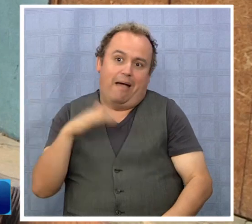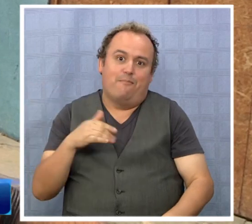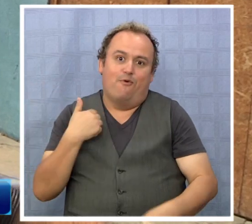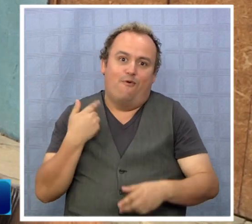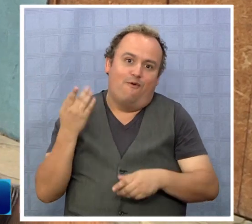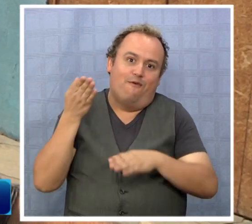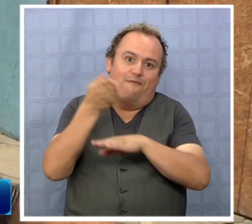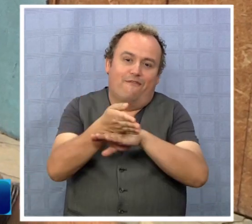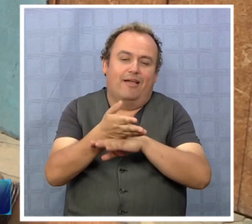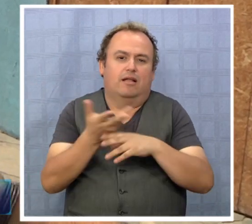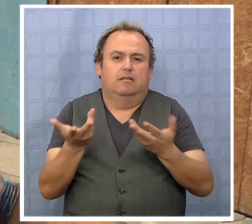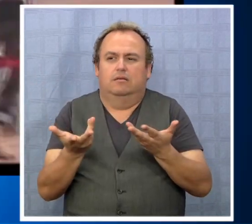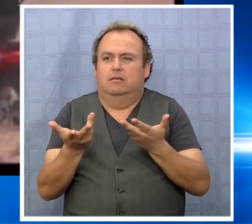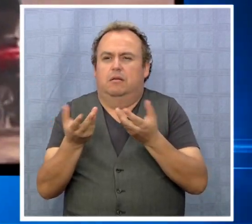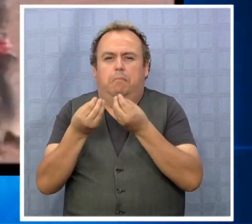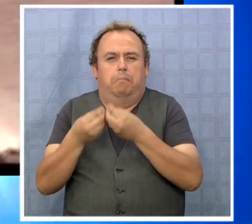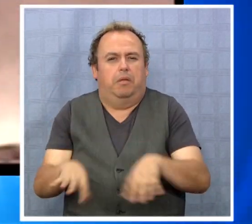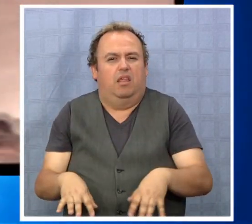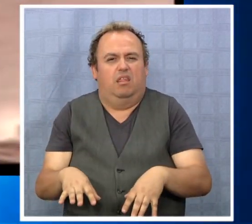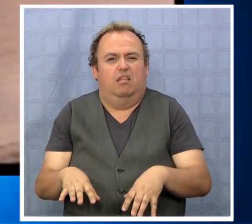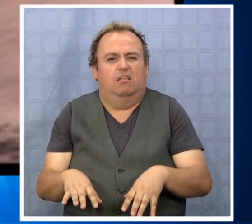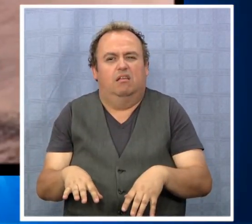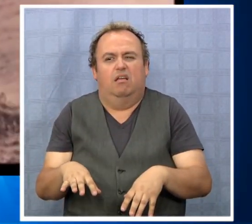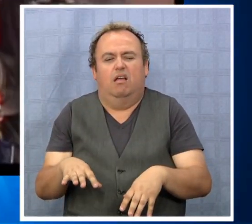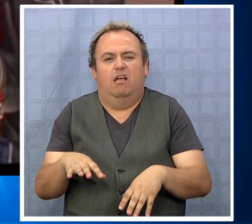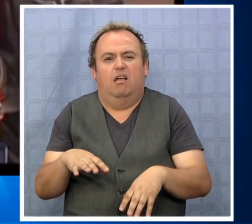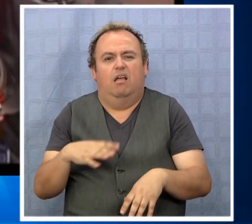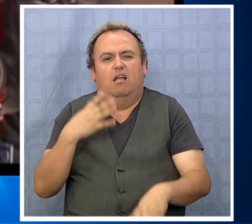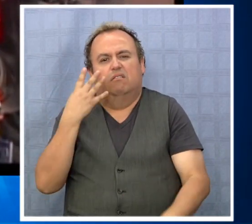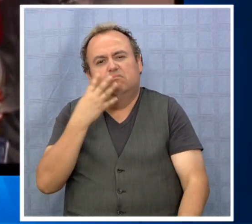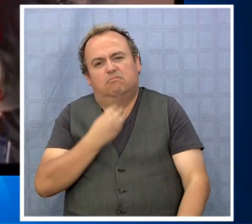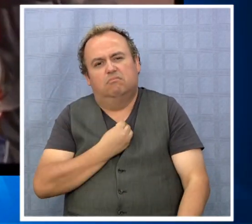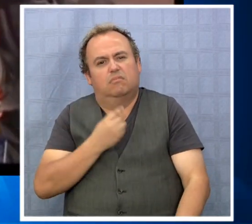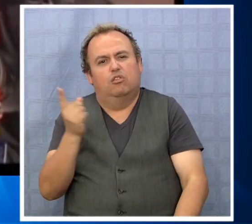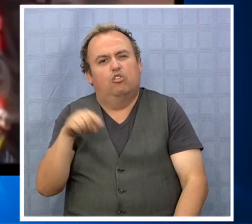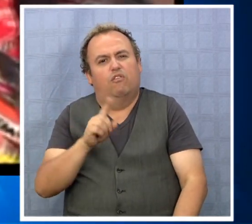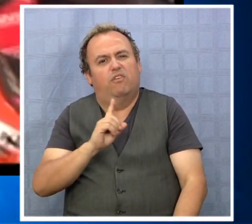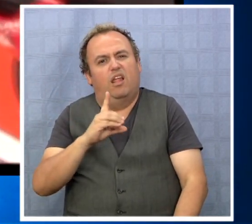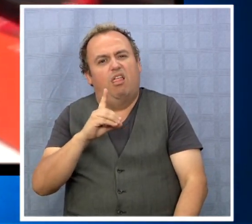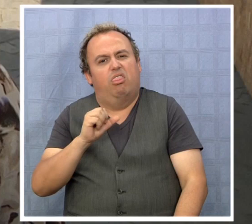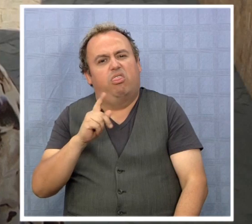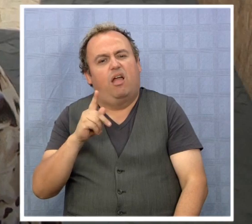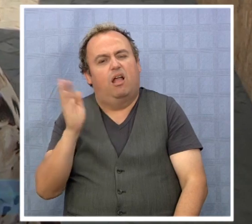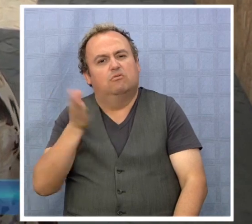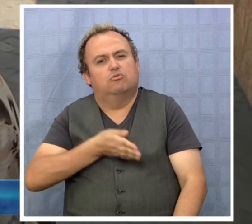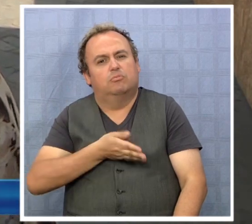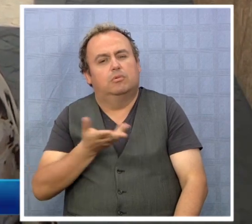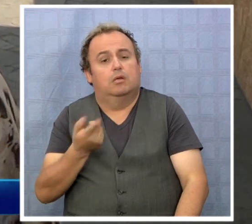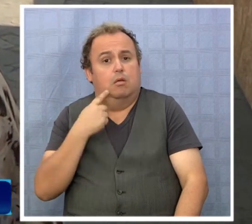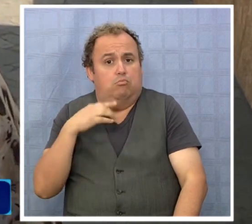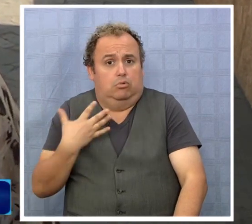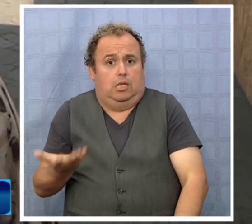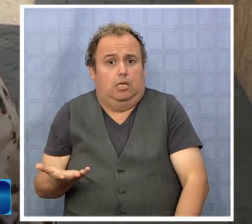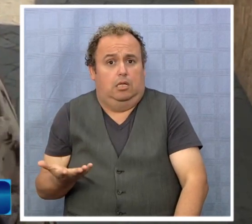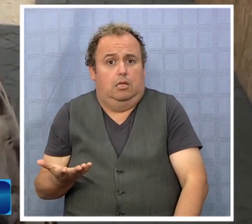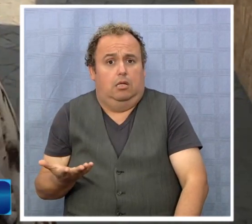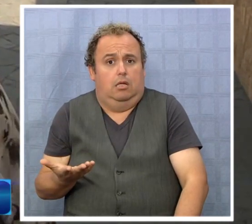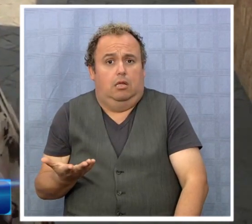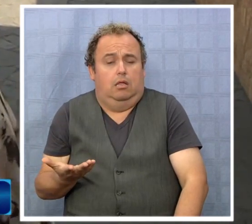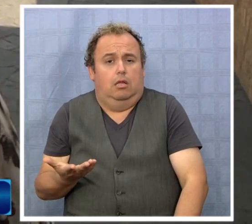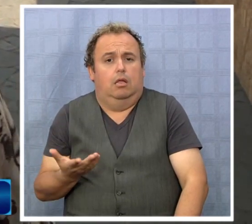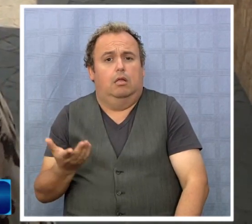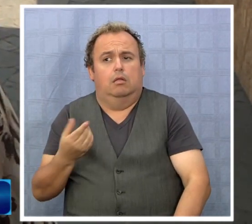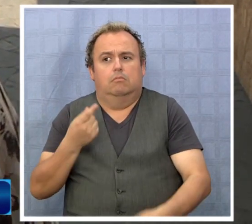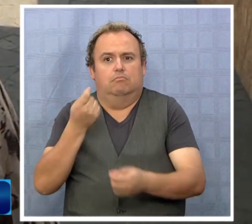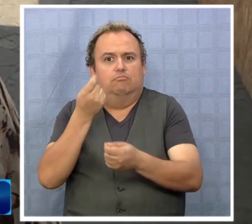un fuerte impacto que no venga el Dakar. Es importante que el Dakar esté acá porque trae cierto ingreso a